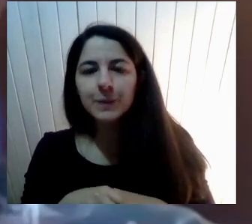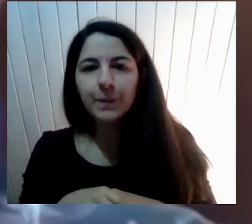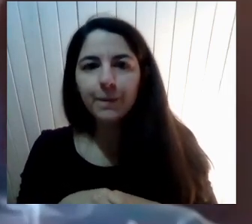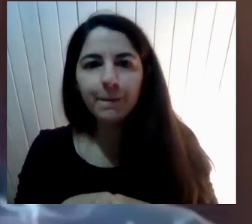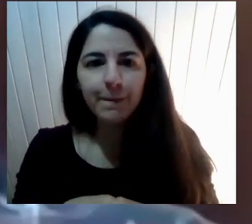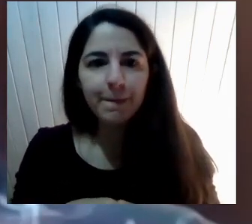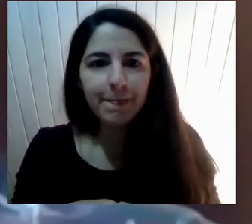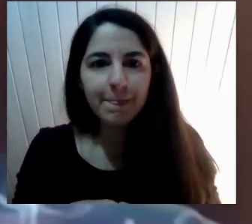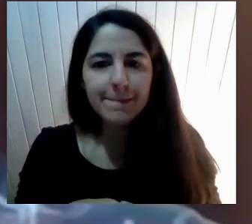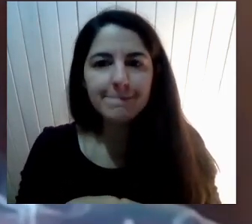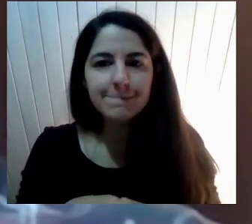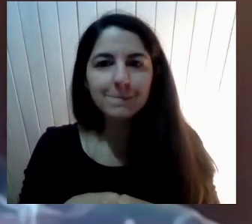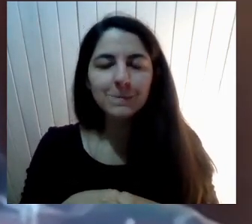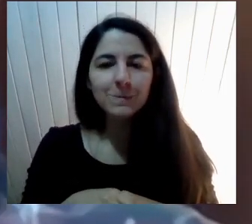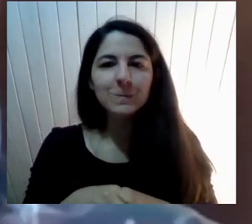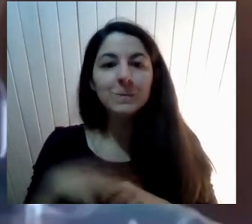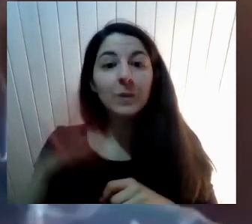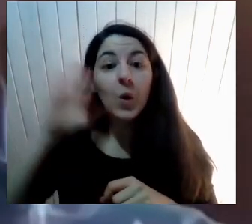Que